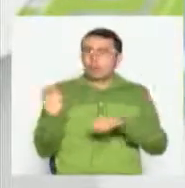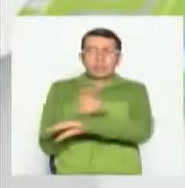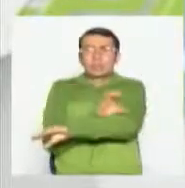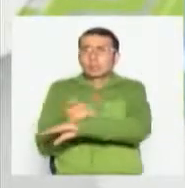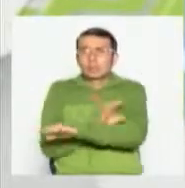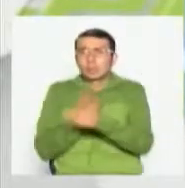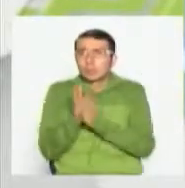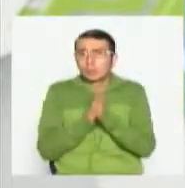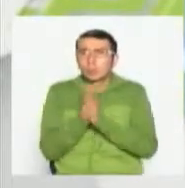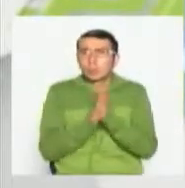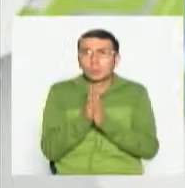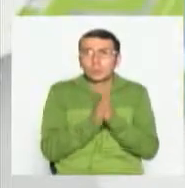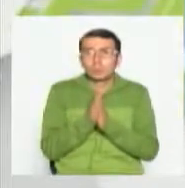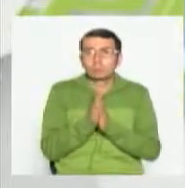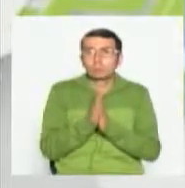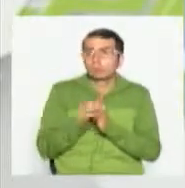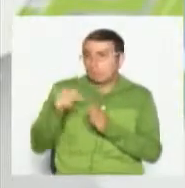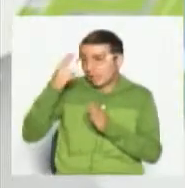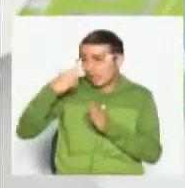puedo esperar de mi muchacho?